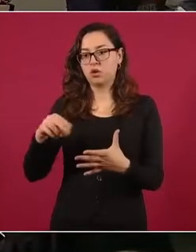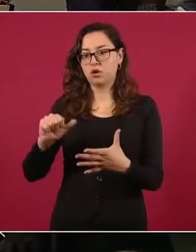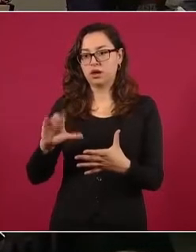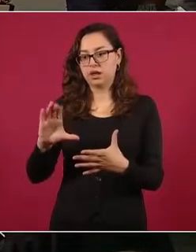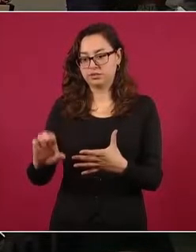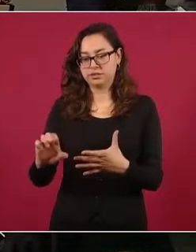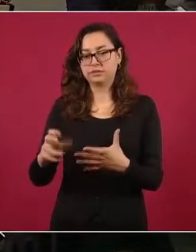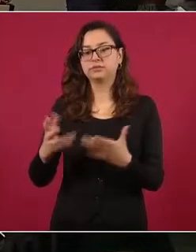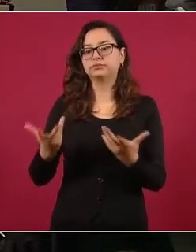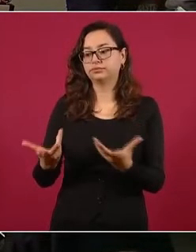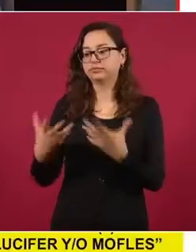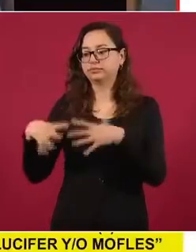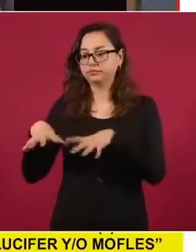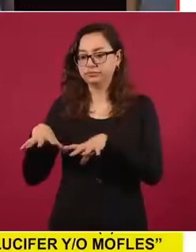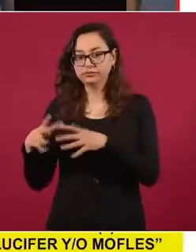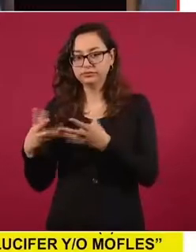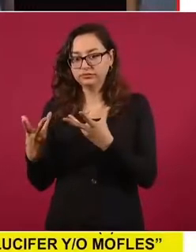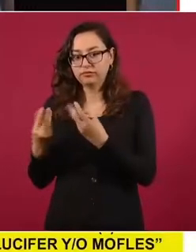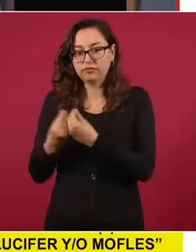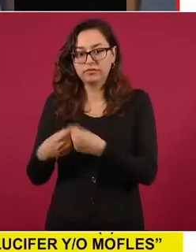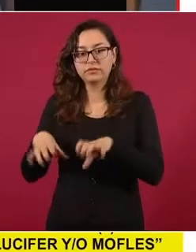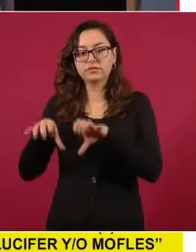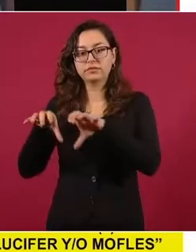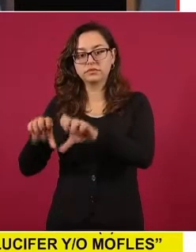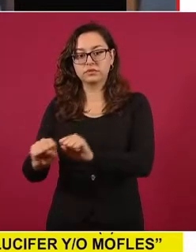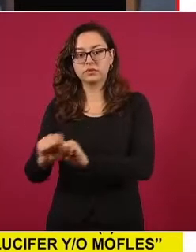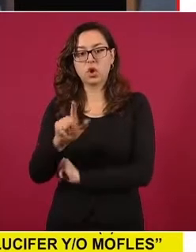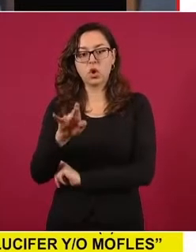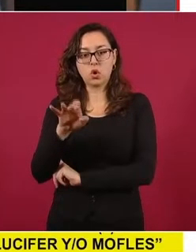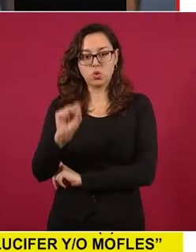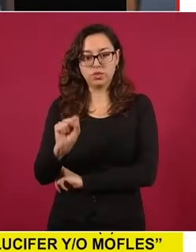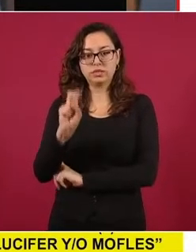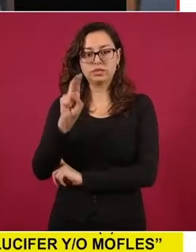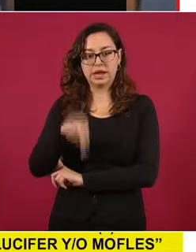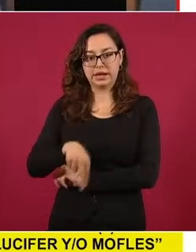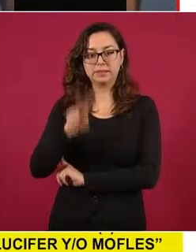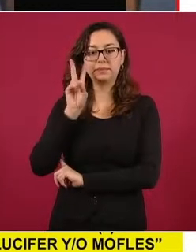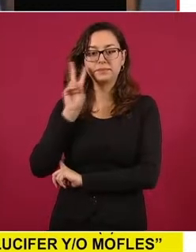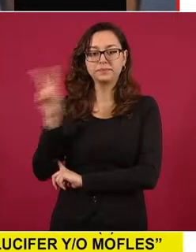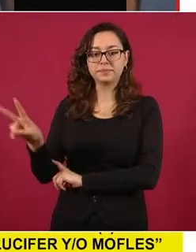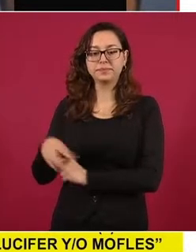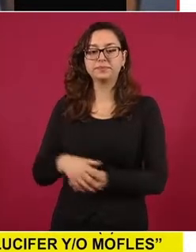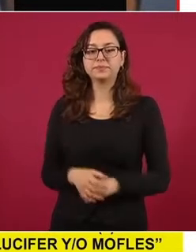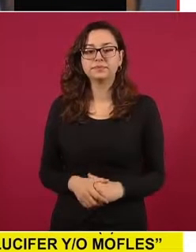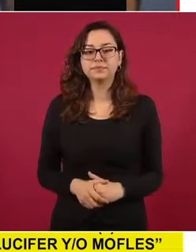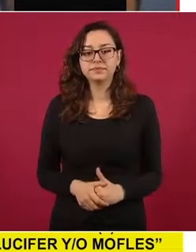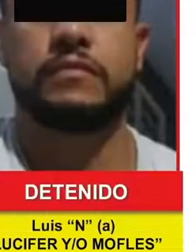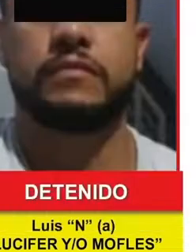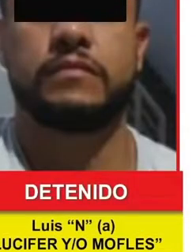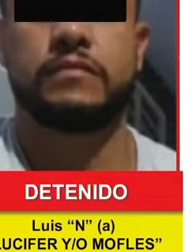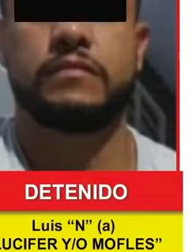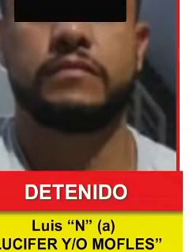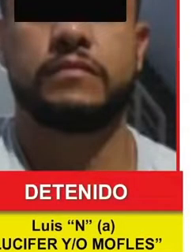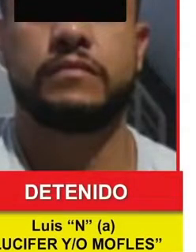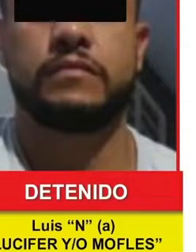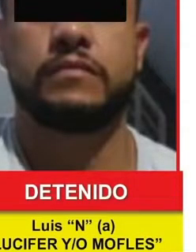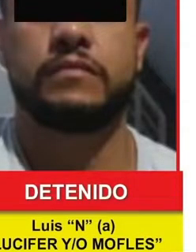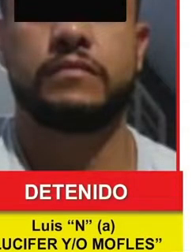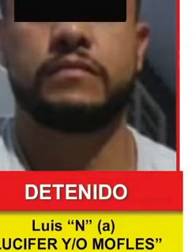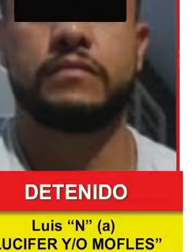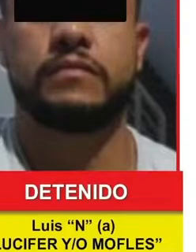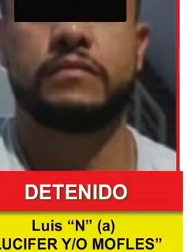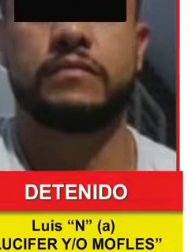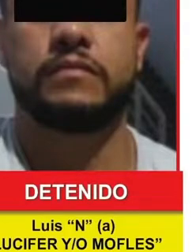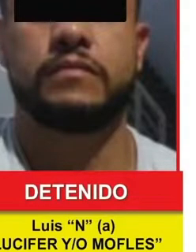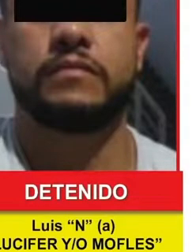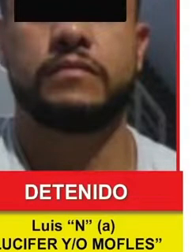detención de Luis N. alias Lucifer y nueve personas más, presuntos integrantes del cártel Jalisco Nueva